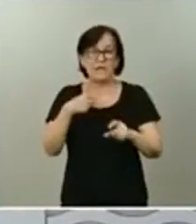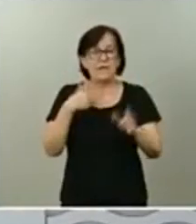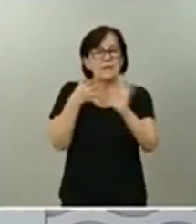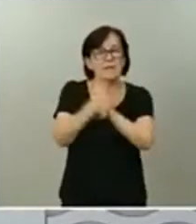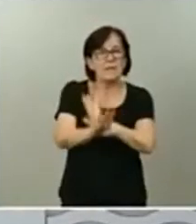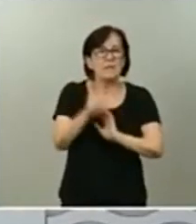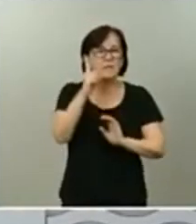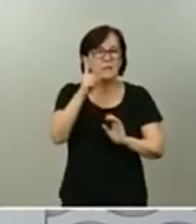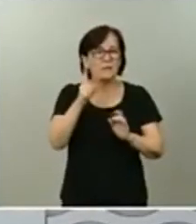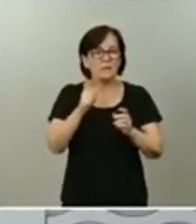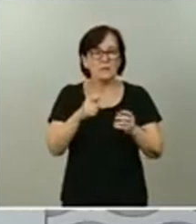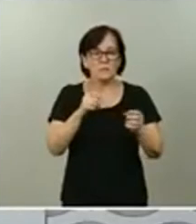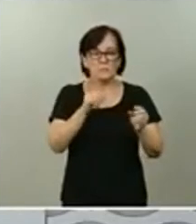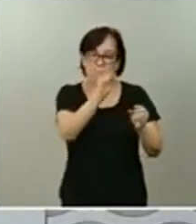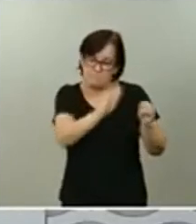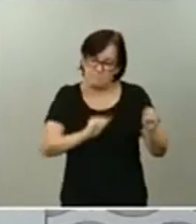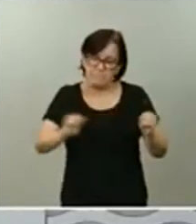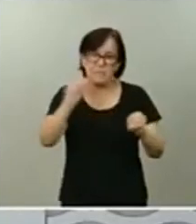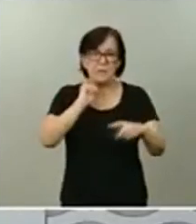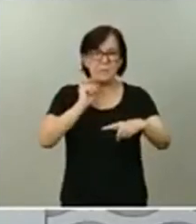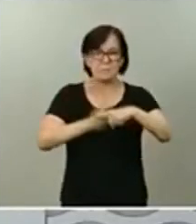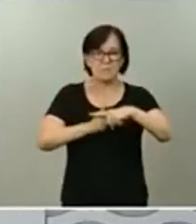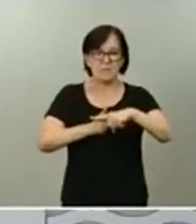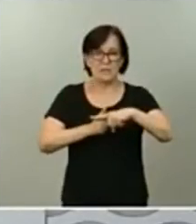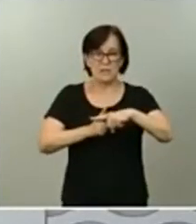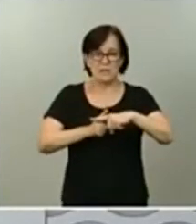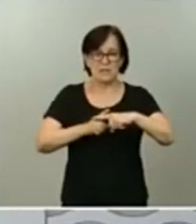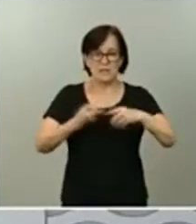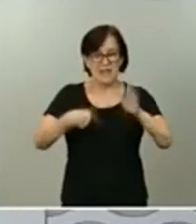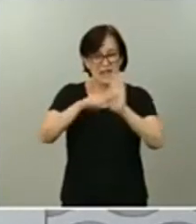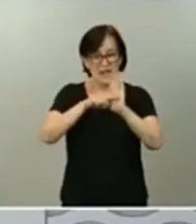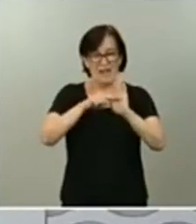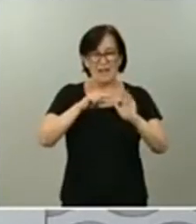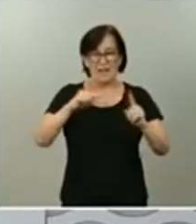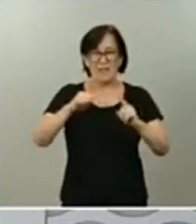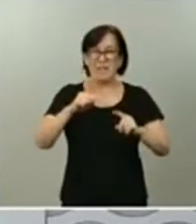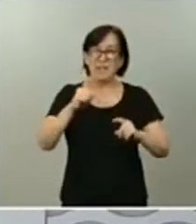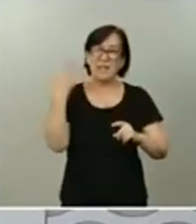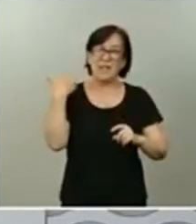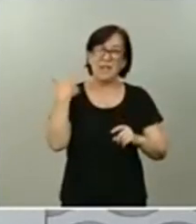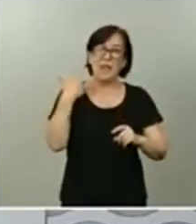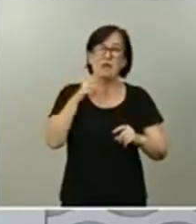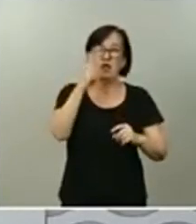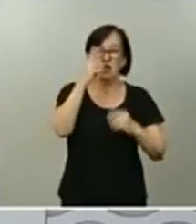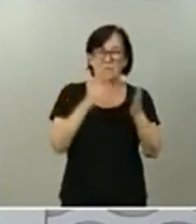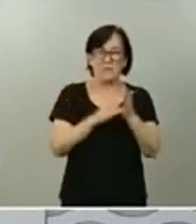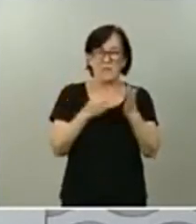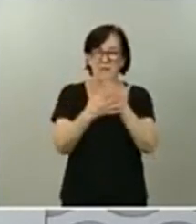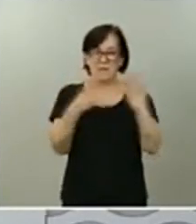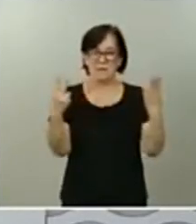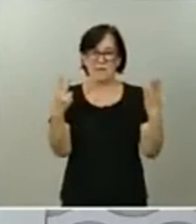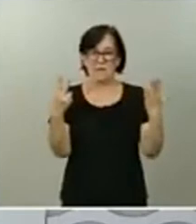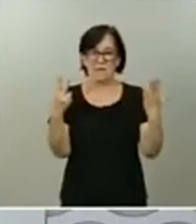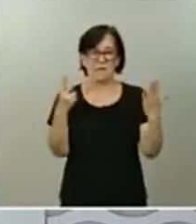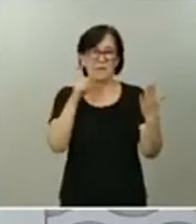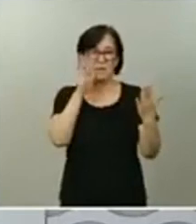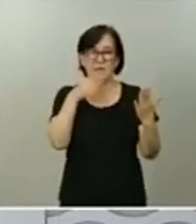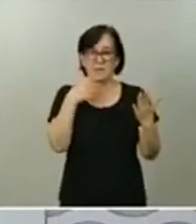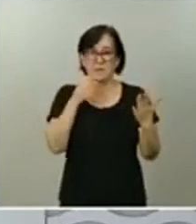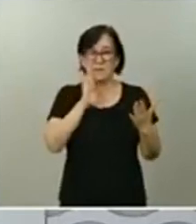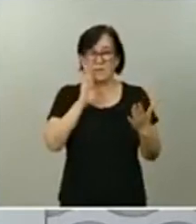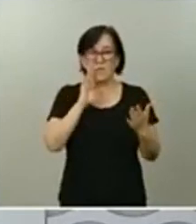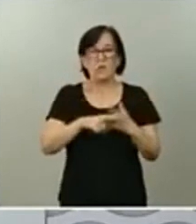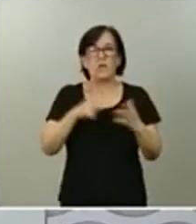transposición parcial de la Directiva Comunitaria de 2017, que cuenta, como es preceptivo, con el